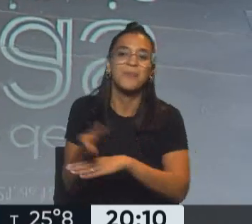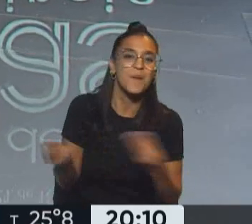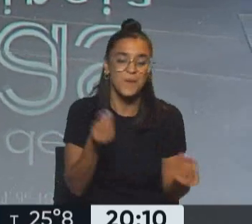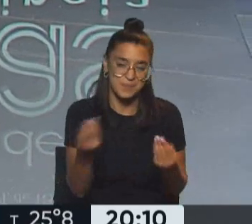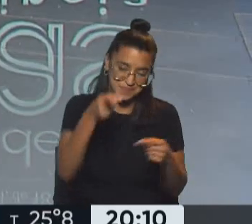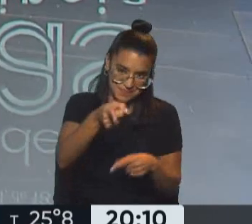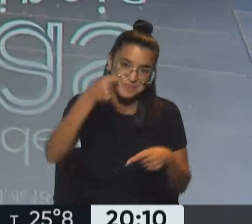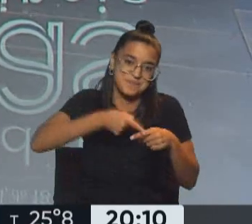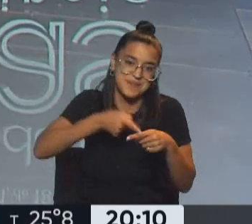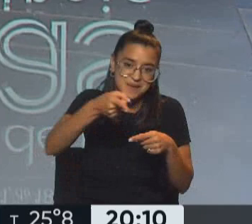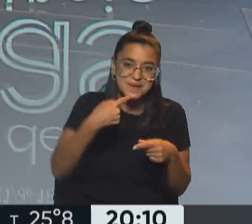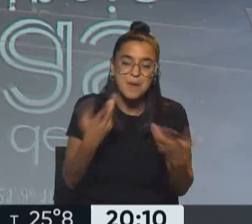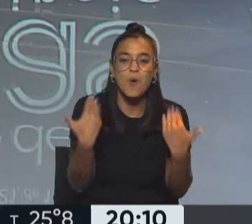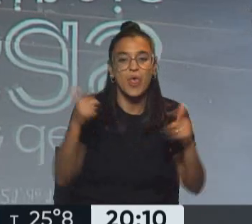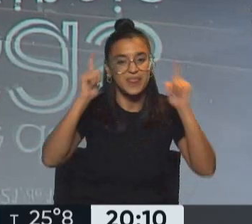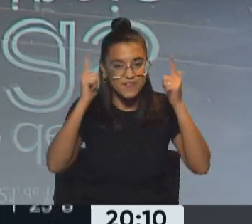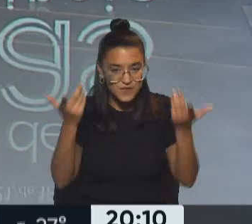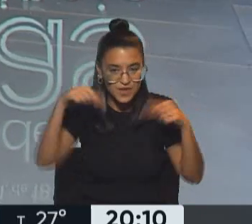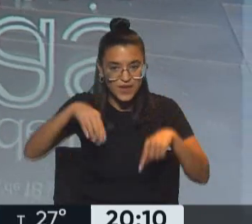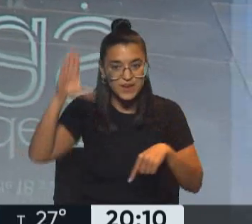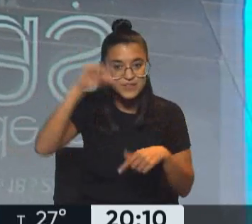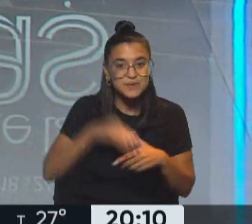el evento está para poder disfrutarlo en esta noche. Vamos a un...